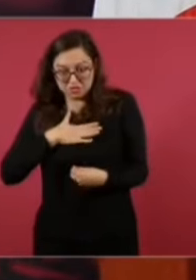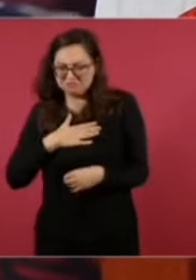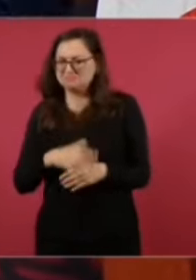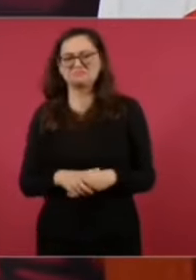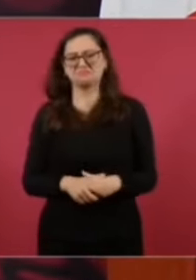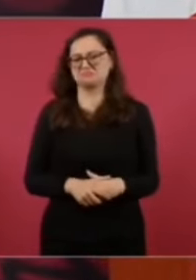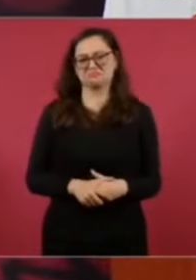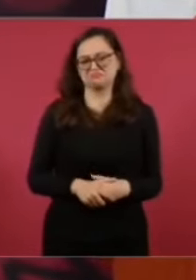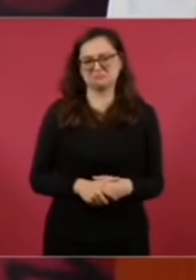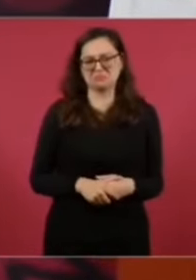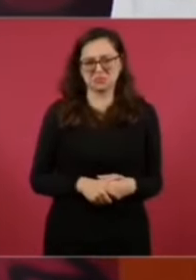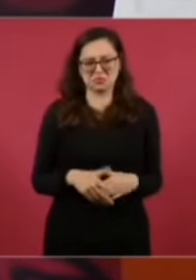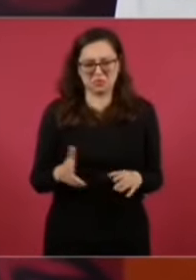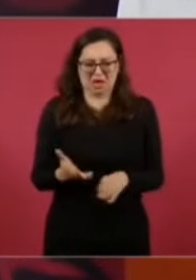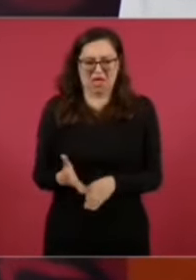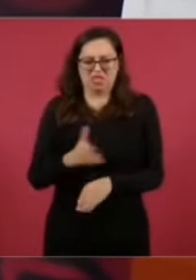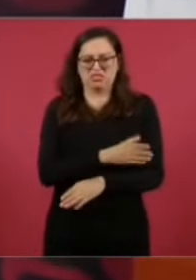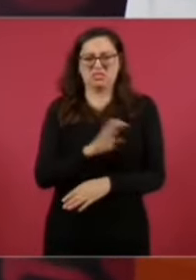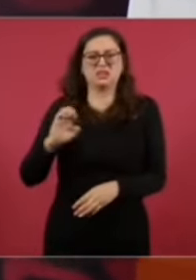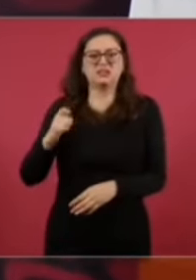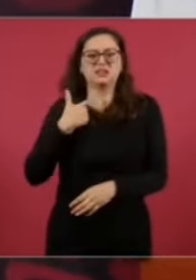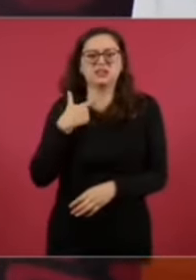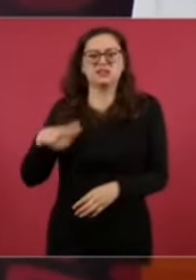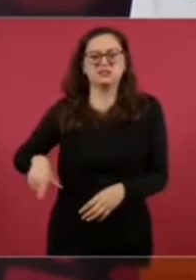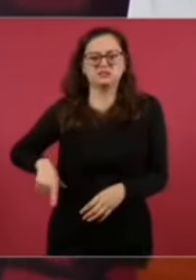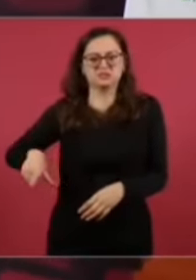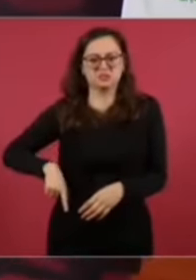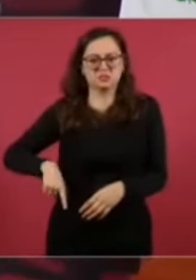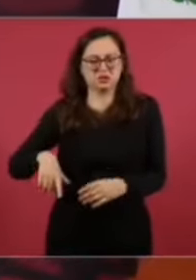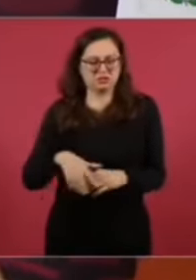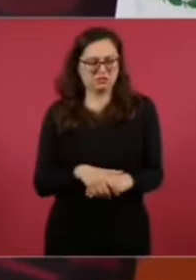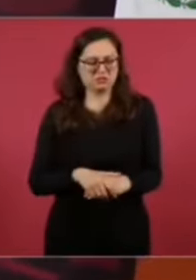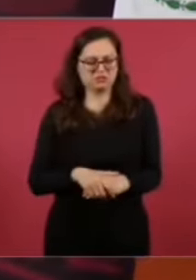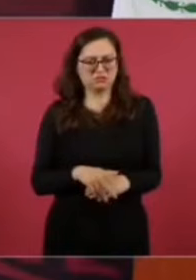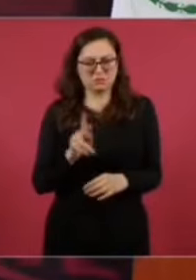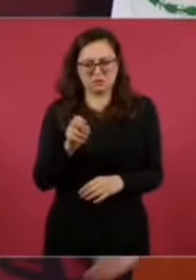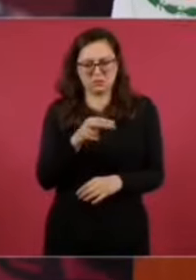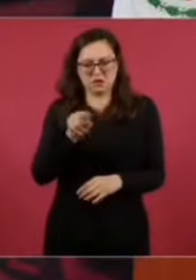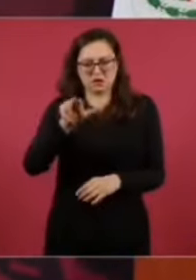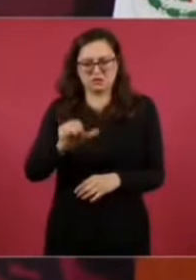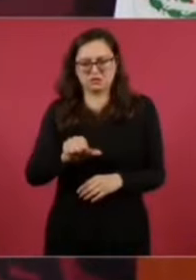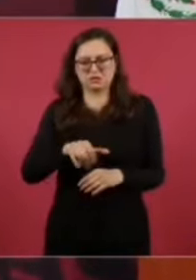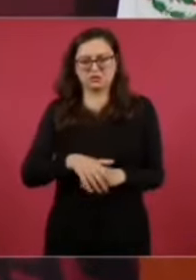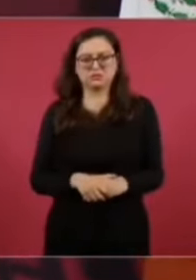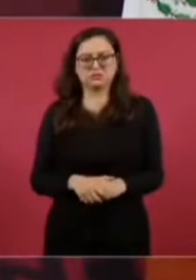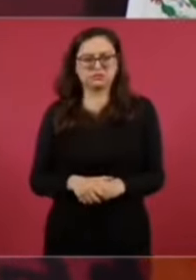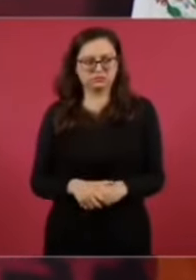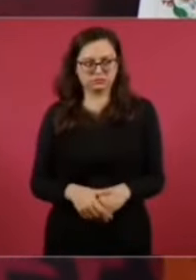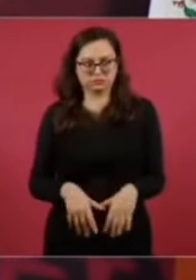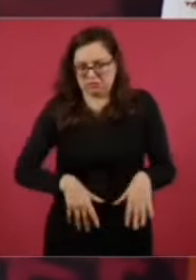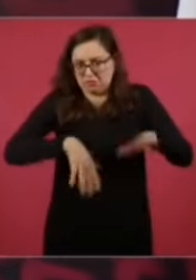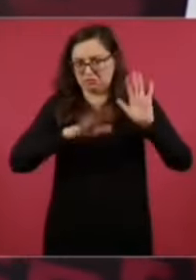Podríamos decir qué nos importa, al contrario, al estilo Salinas,